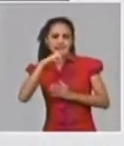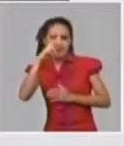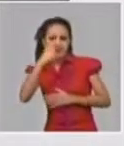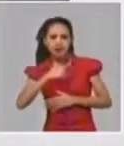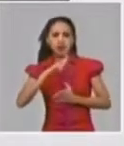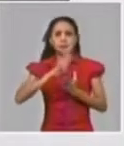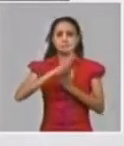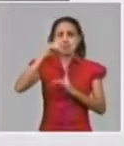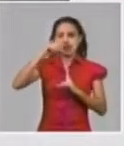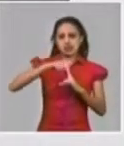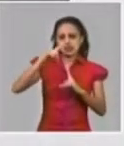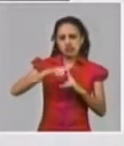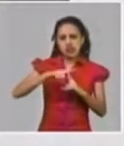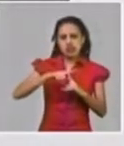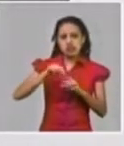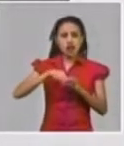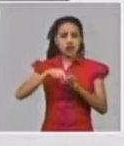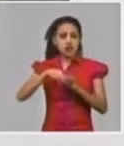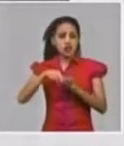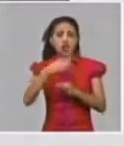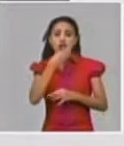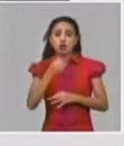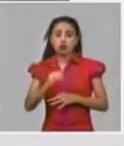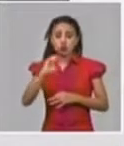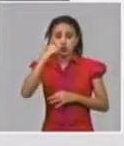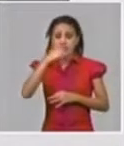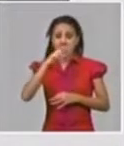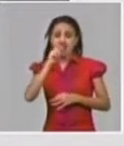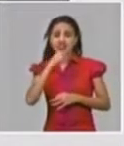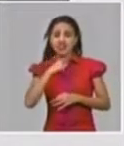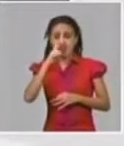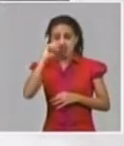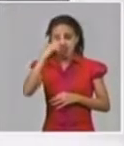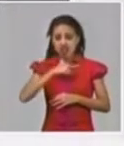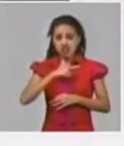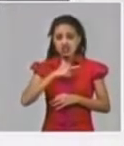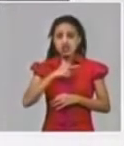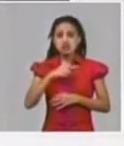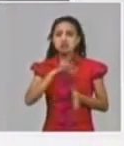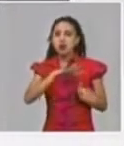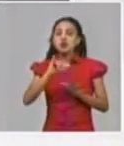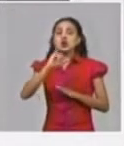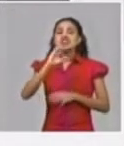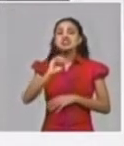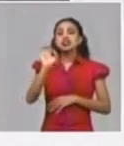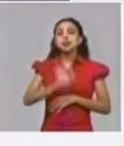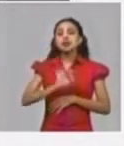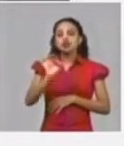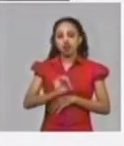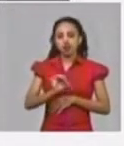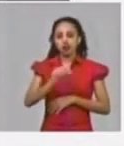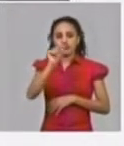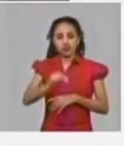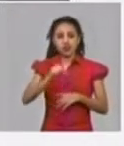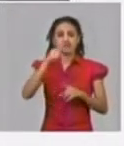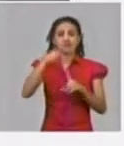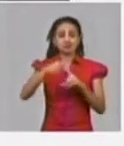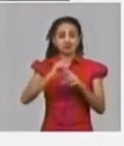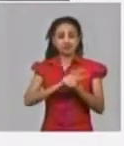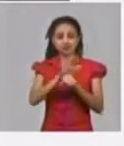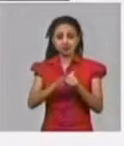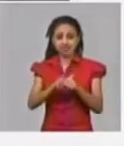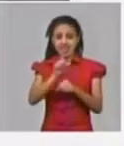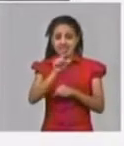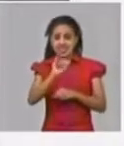Cárdenas y la Isla de la Juventud reportan casi el 60% de los casos del Padrón es decir que en 16 municipios prácticamente se